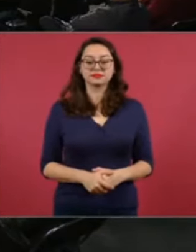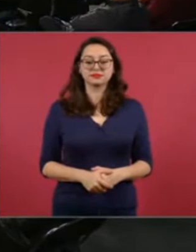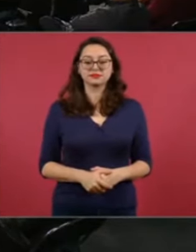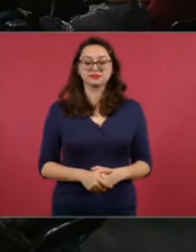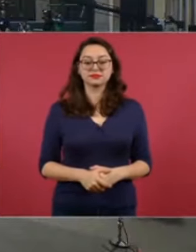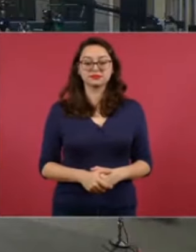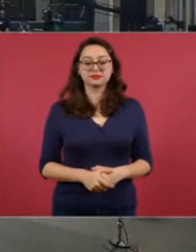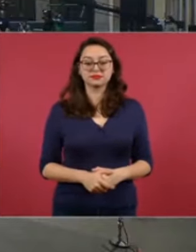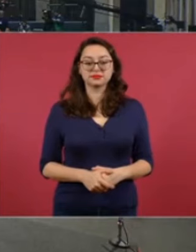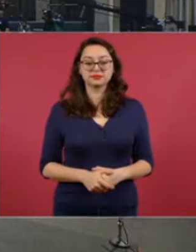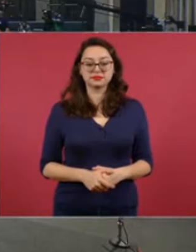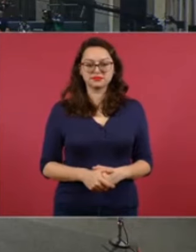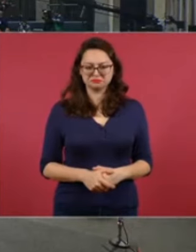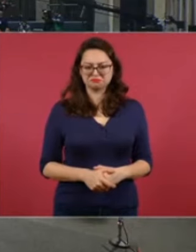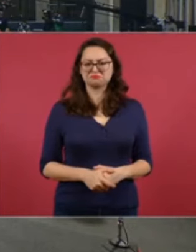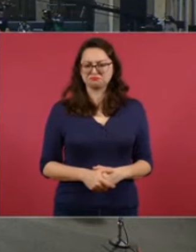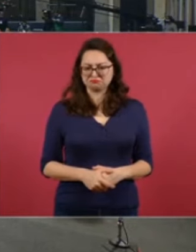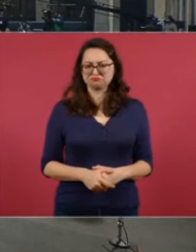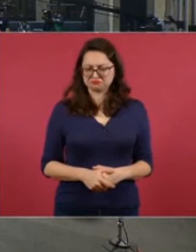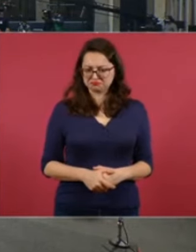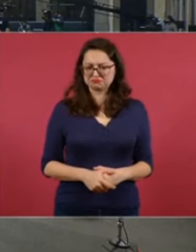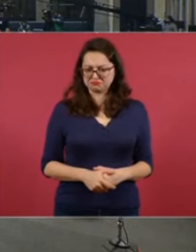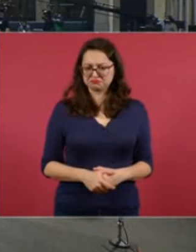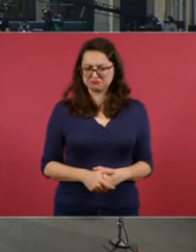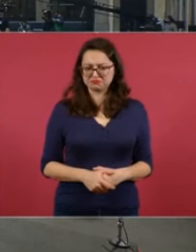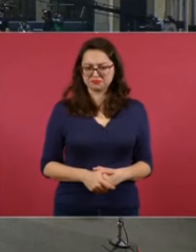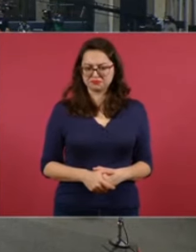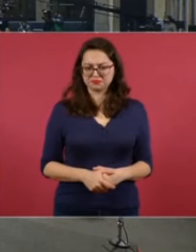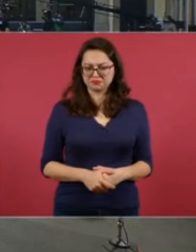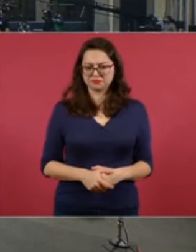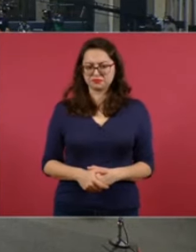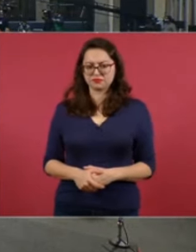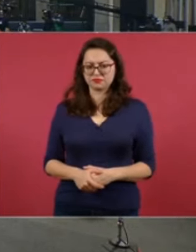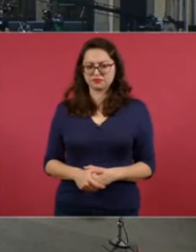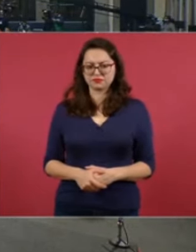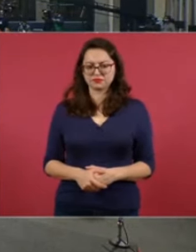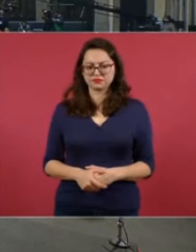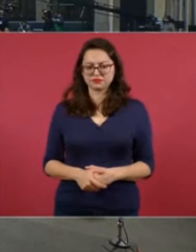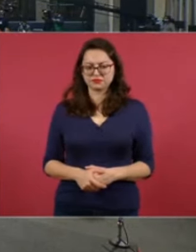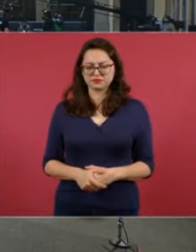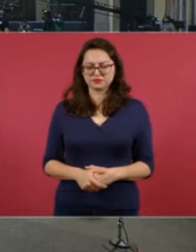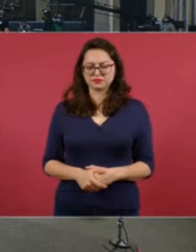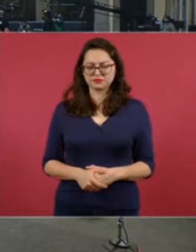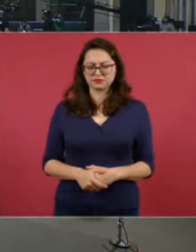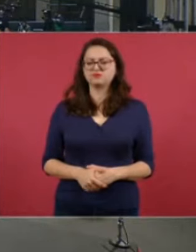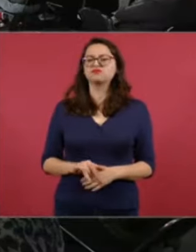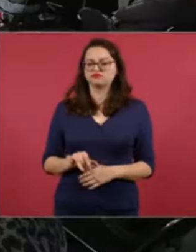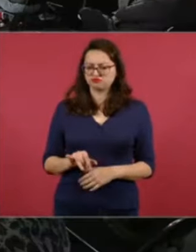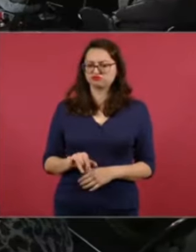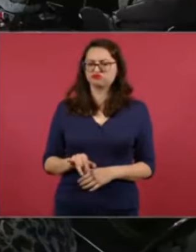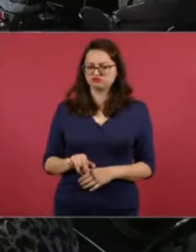COFESI. Ah, muy bien. Sí. Pero está condicionando la compra a ciertas cosas. Ah, sí.